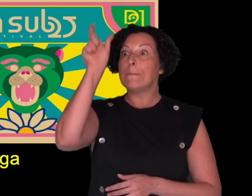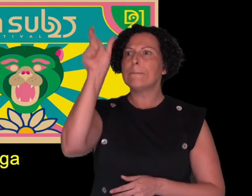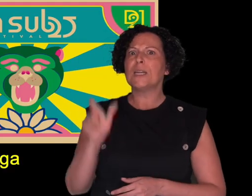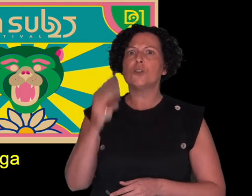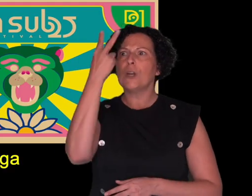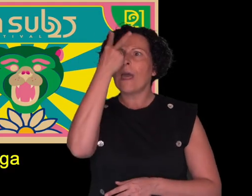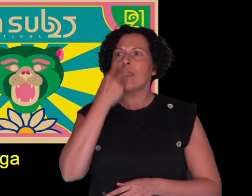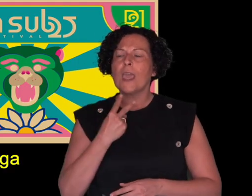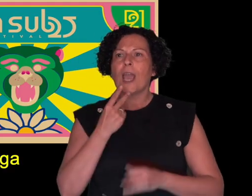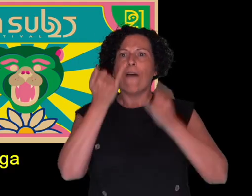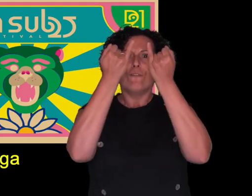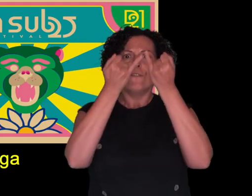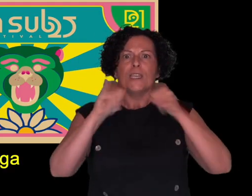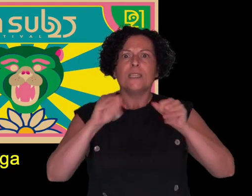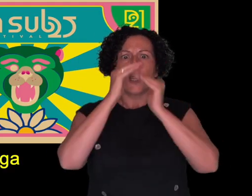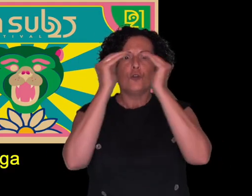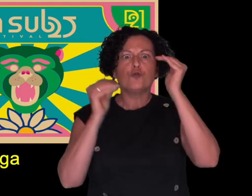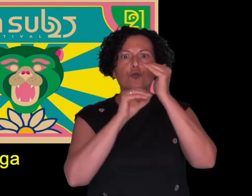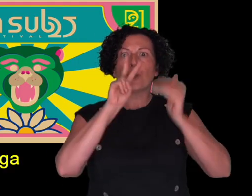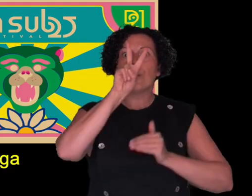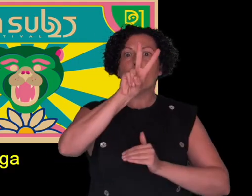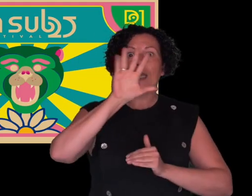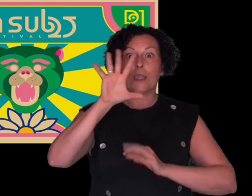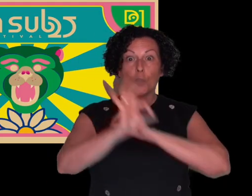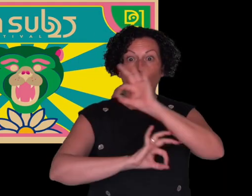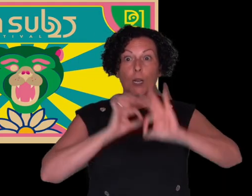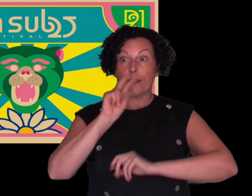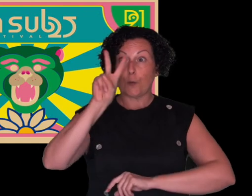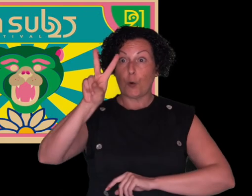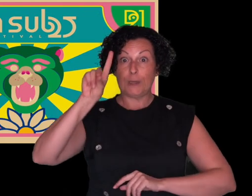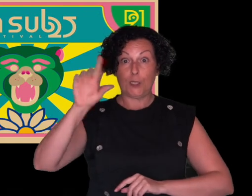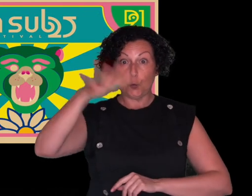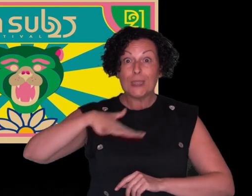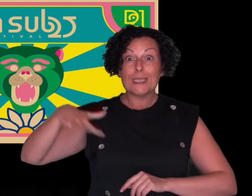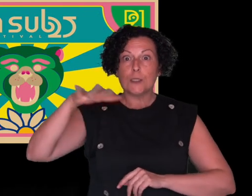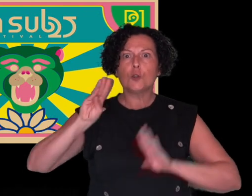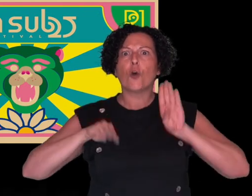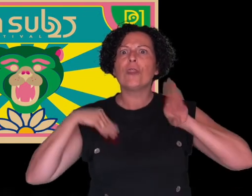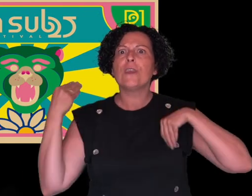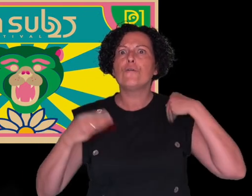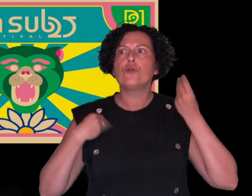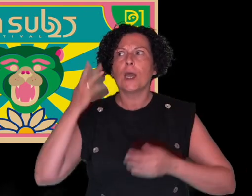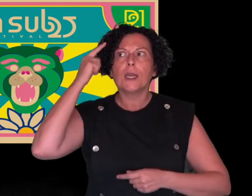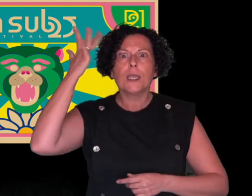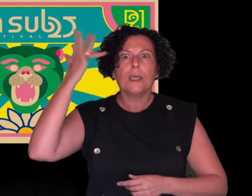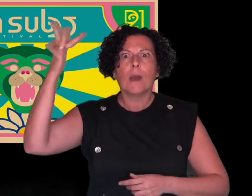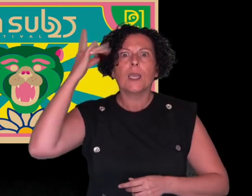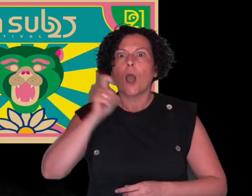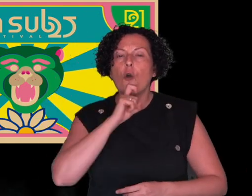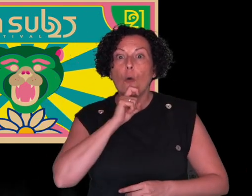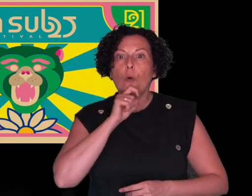¿Imaginas cómo una persona ciega puede disfrutar del Festival Sub-25 de 21 Distritos?